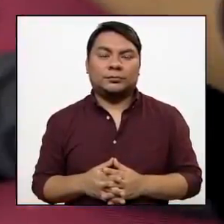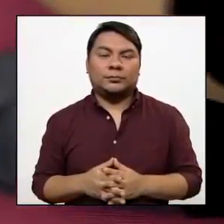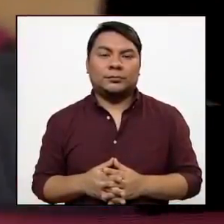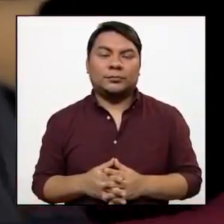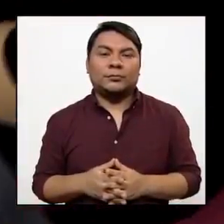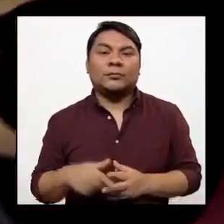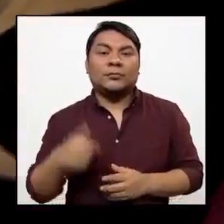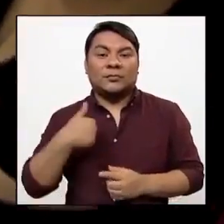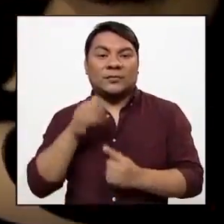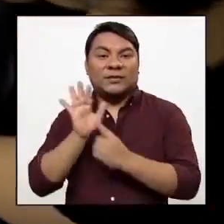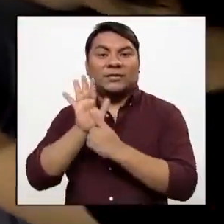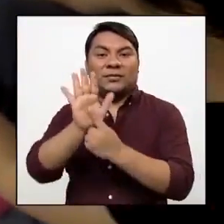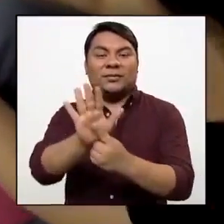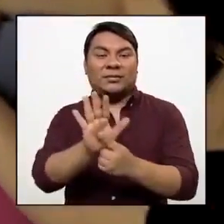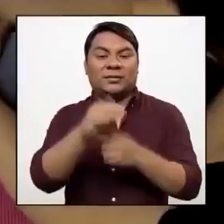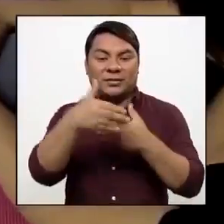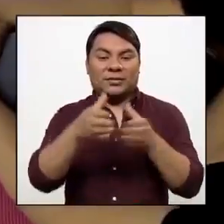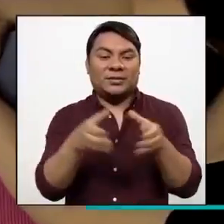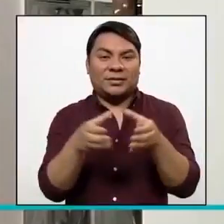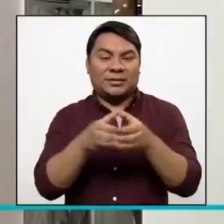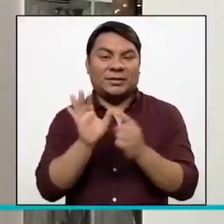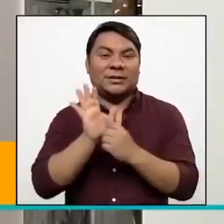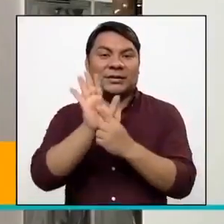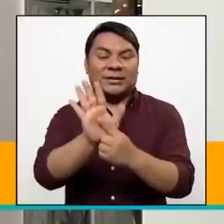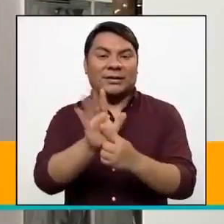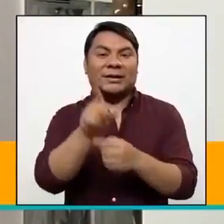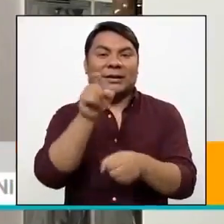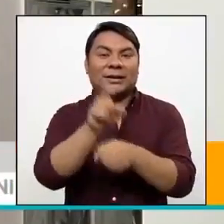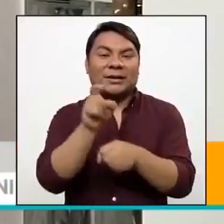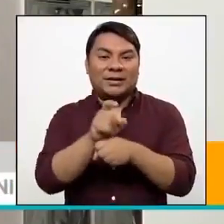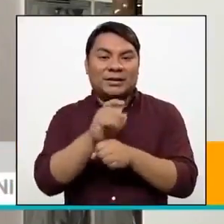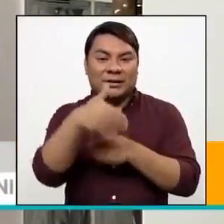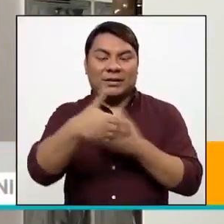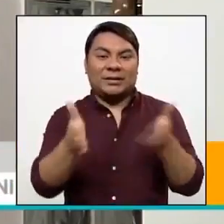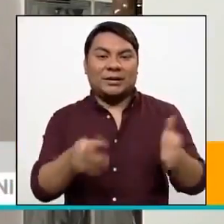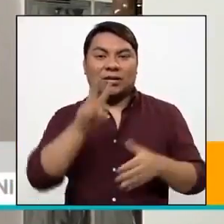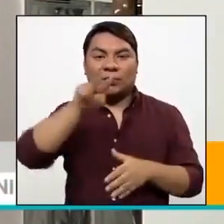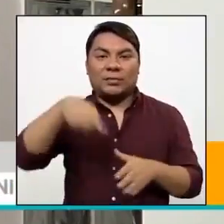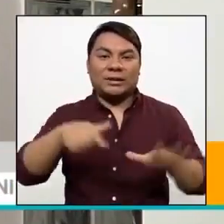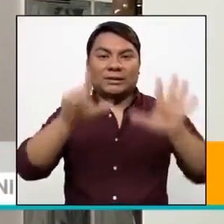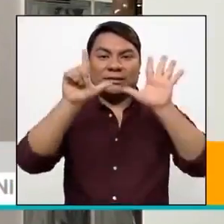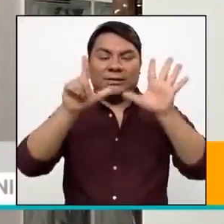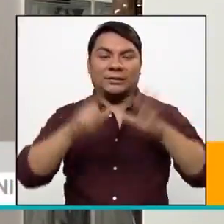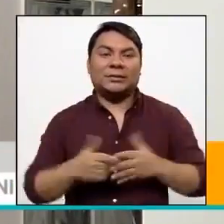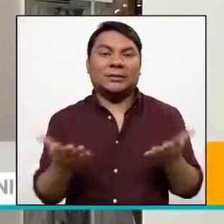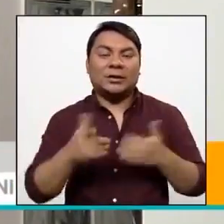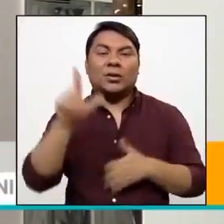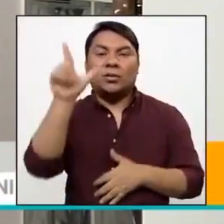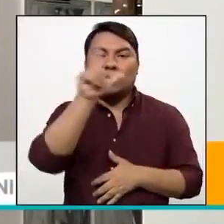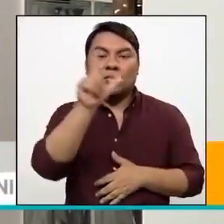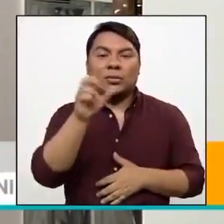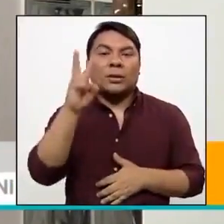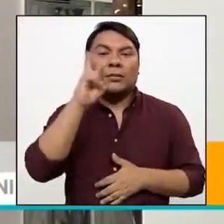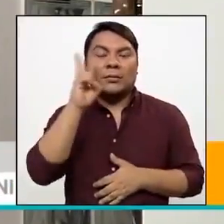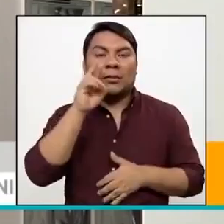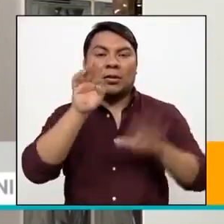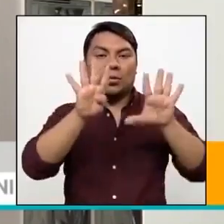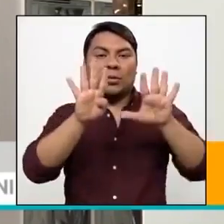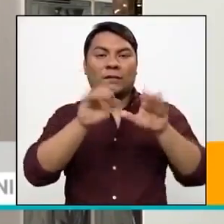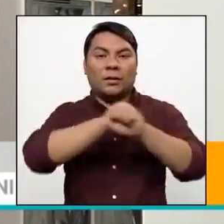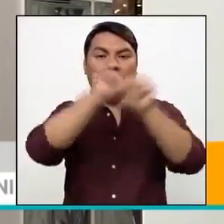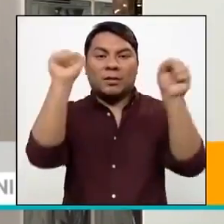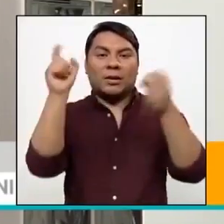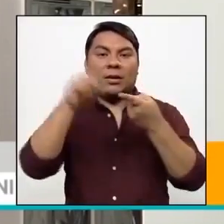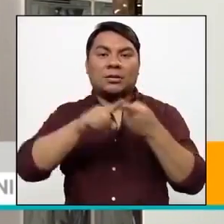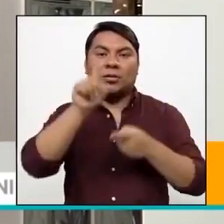Les presentamos nuestro paquete integral que tenemos en Munani Summer 2017, que va de lunes a viernes desde las 9 de la